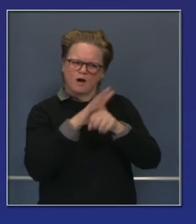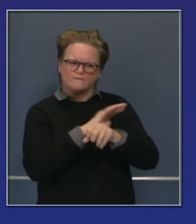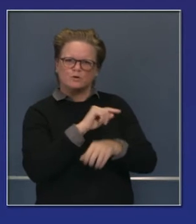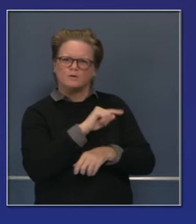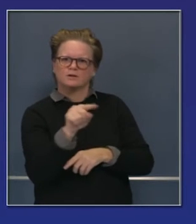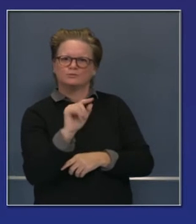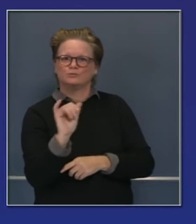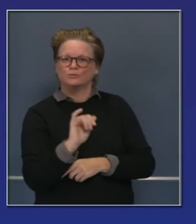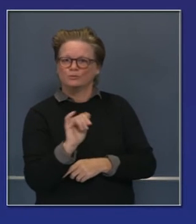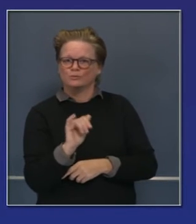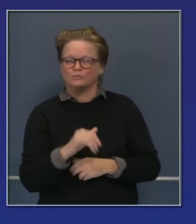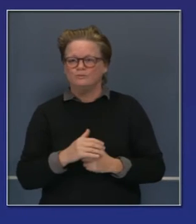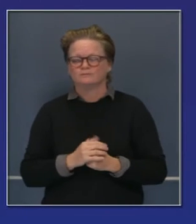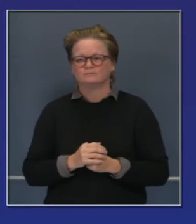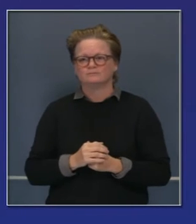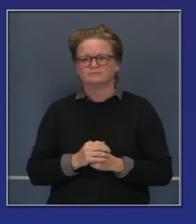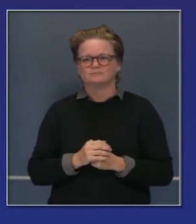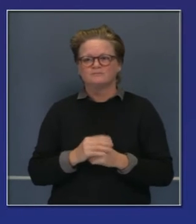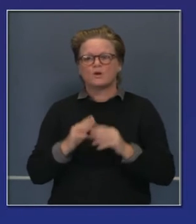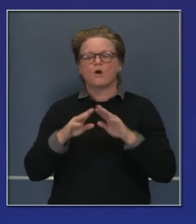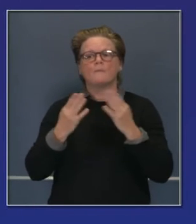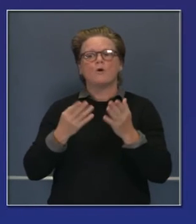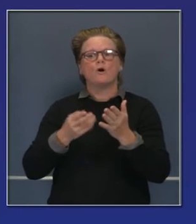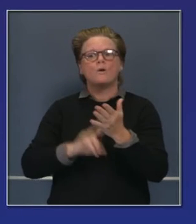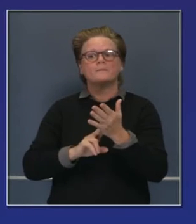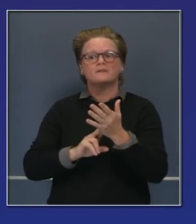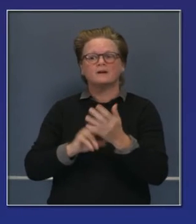Hace unas semanas se la sofre. Este es realmente el lanzamiento.